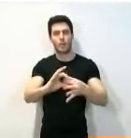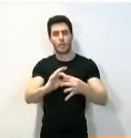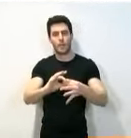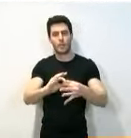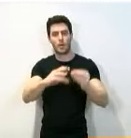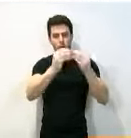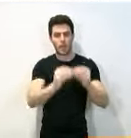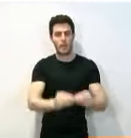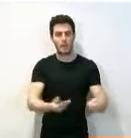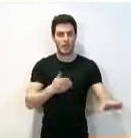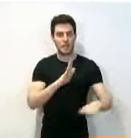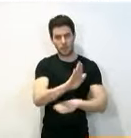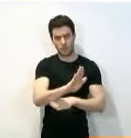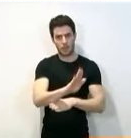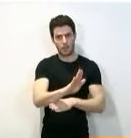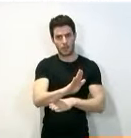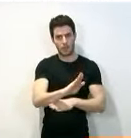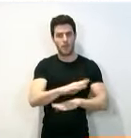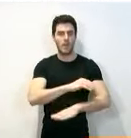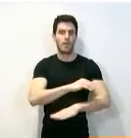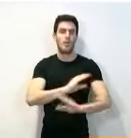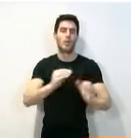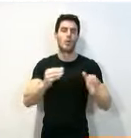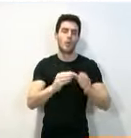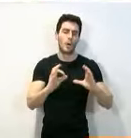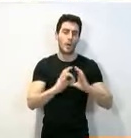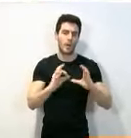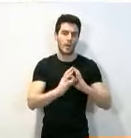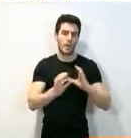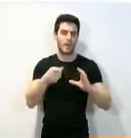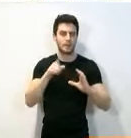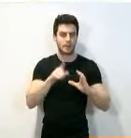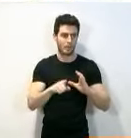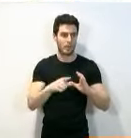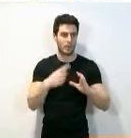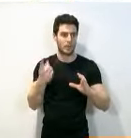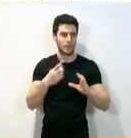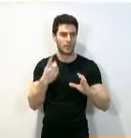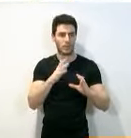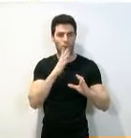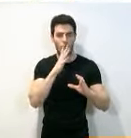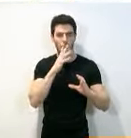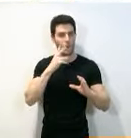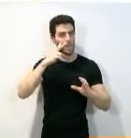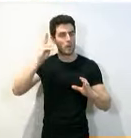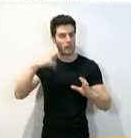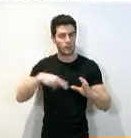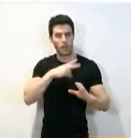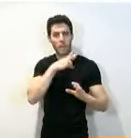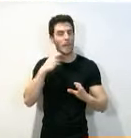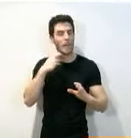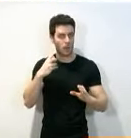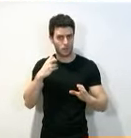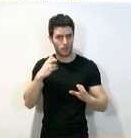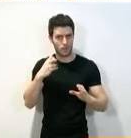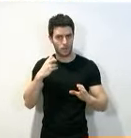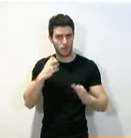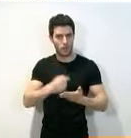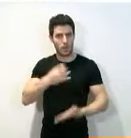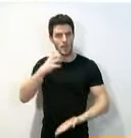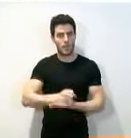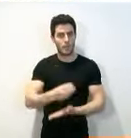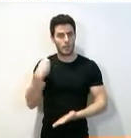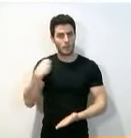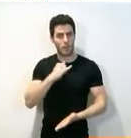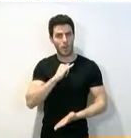enmienda que había presentado el Grupo Ciudadanos y que pasa no solo por reconocer el valor que ese edificio tiene